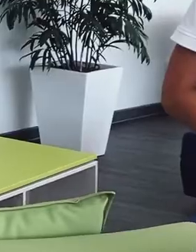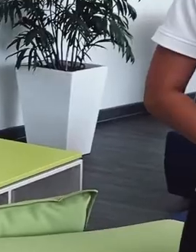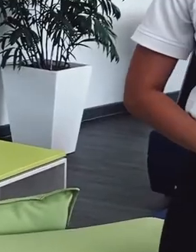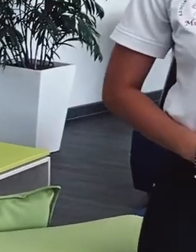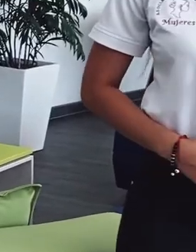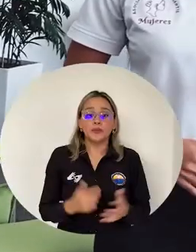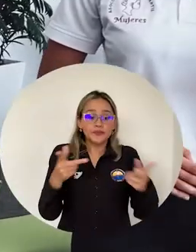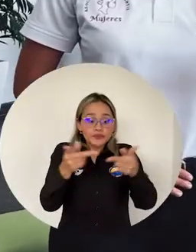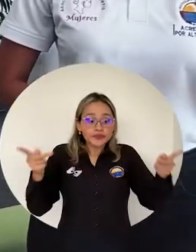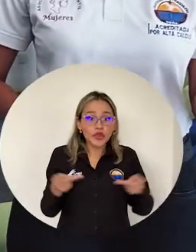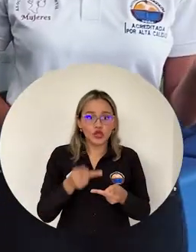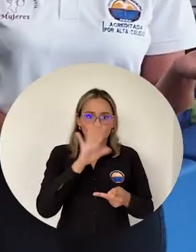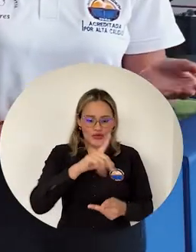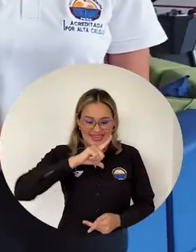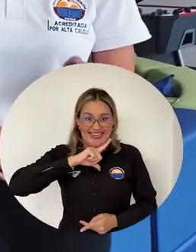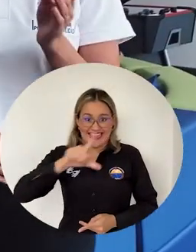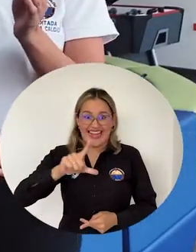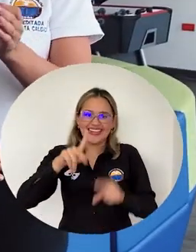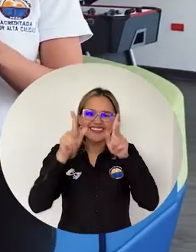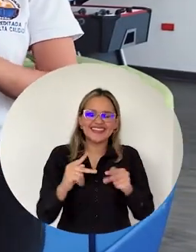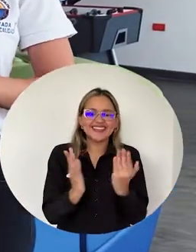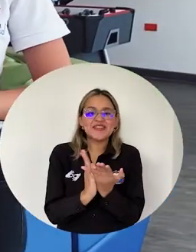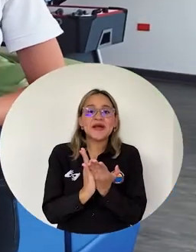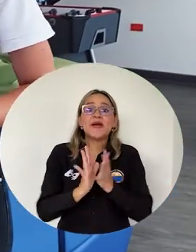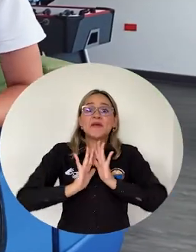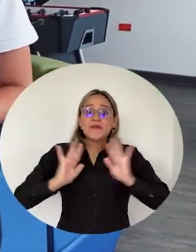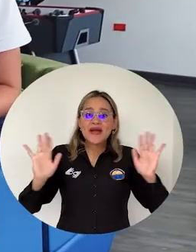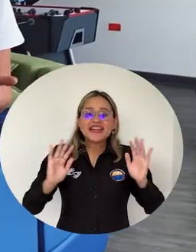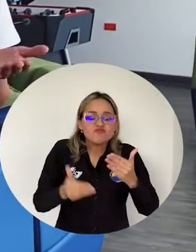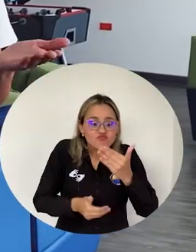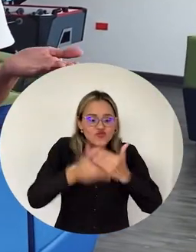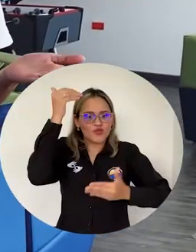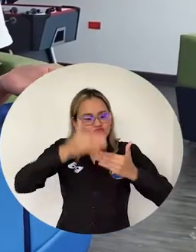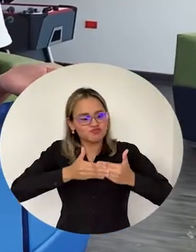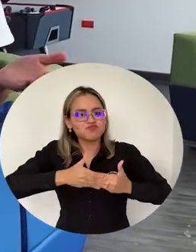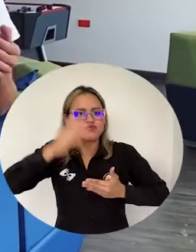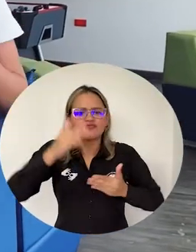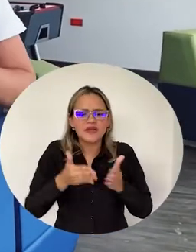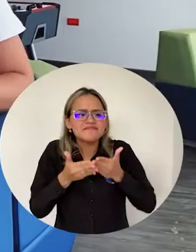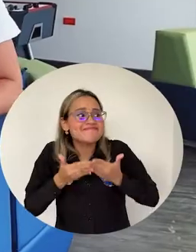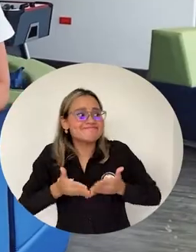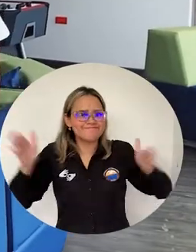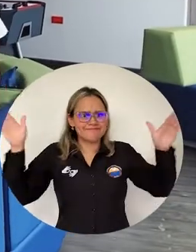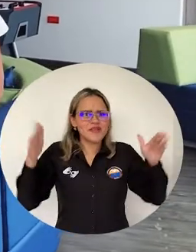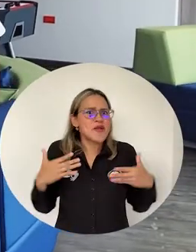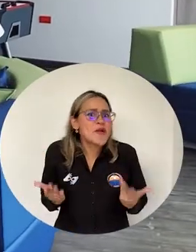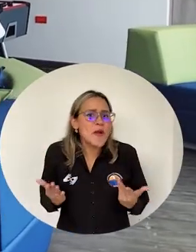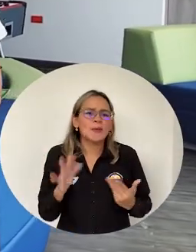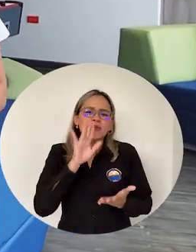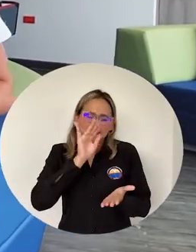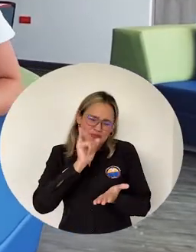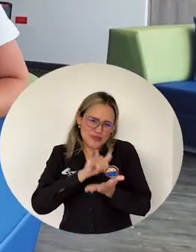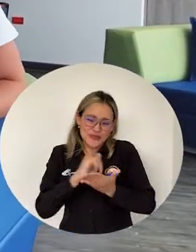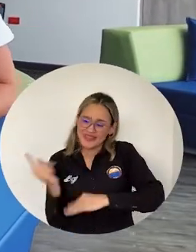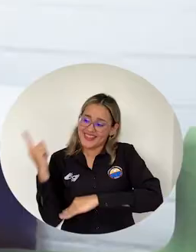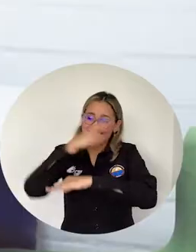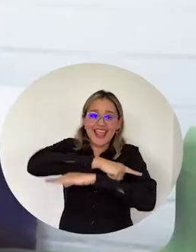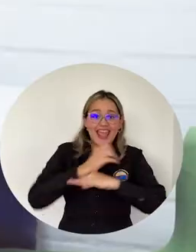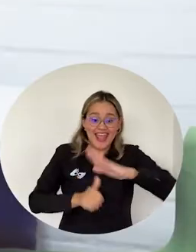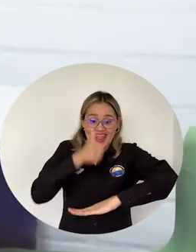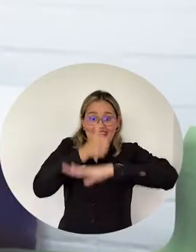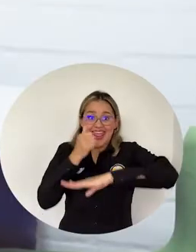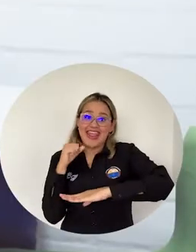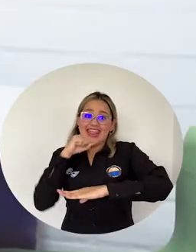El Centro para el Liderazgo Estudiantil dio apertura a través de un significativo acto presidido por el rector Pablo Vera Salazar